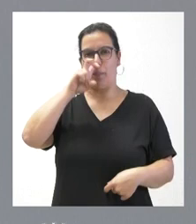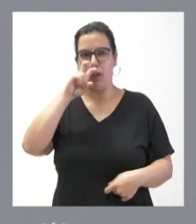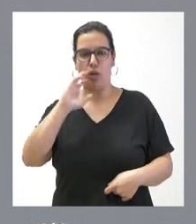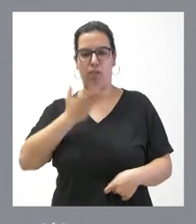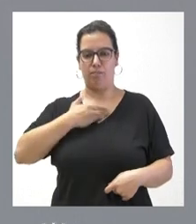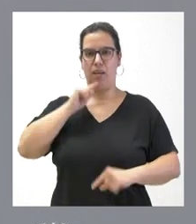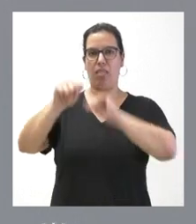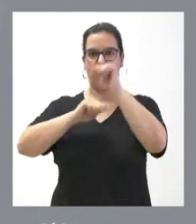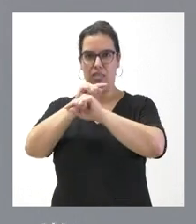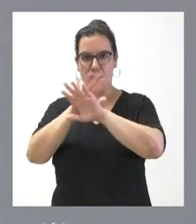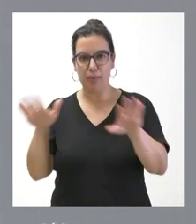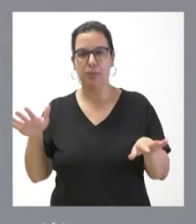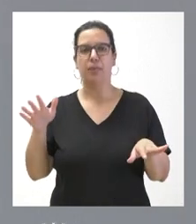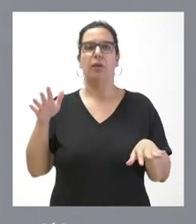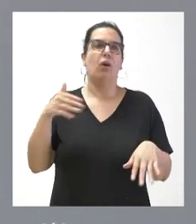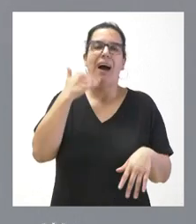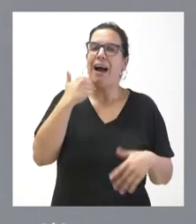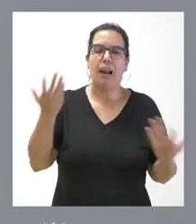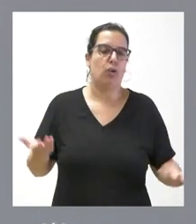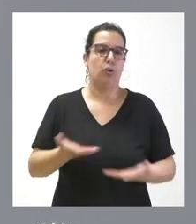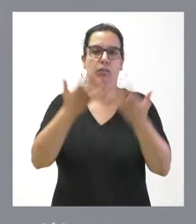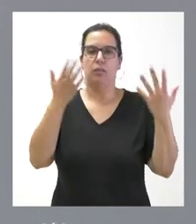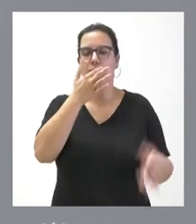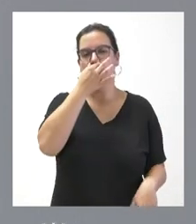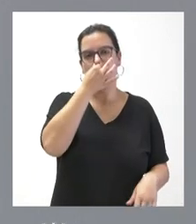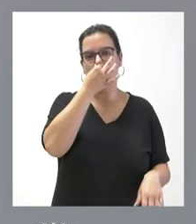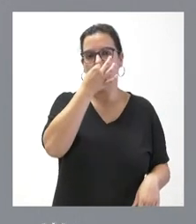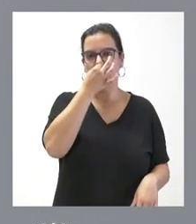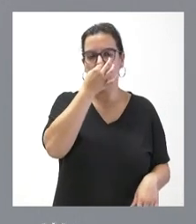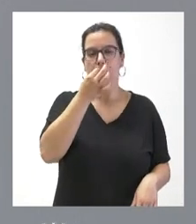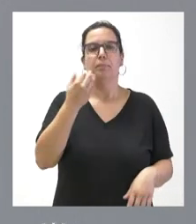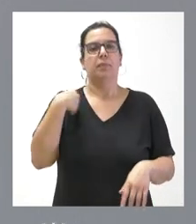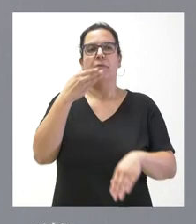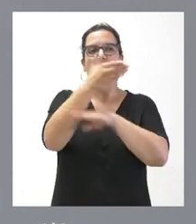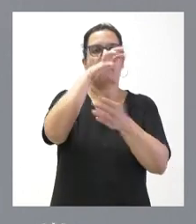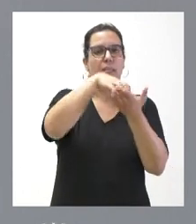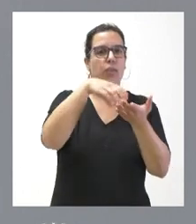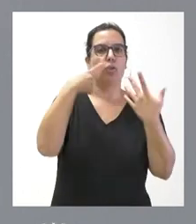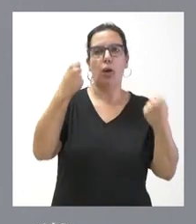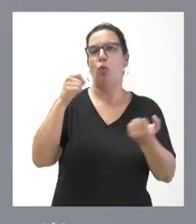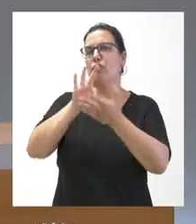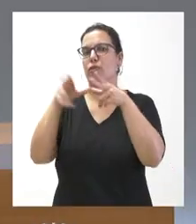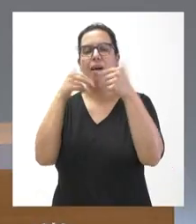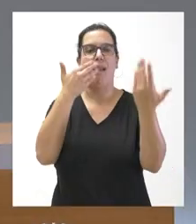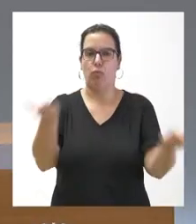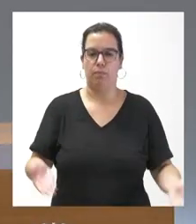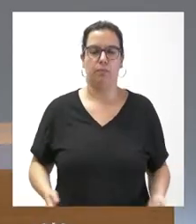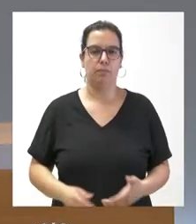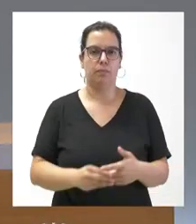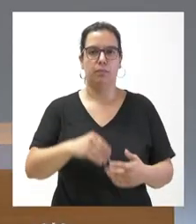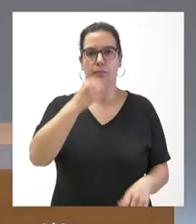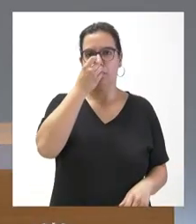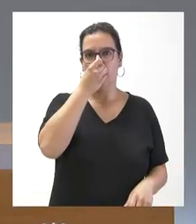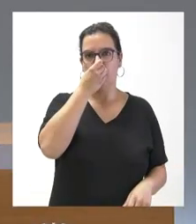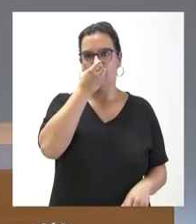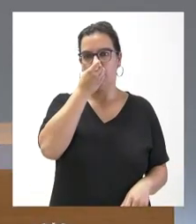contagiosa o que accedan con algún tipo de infección respiratoria a un centro sanitario o a un centro de servicios sociales. Disculpen, no me